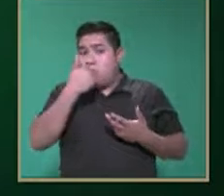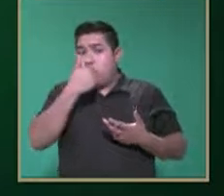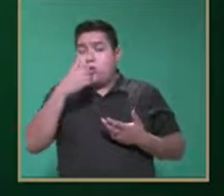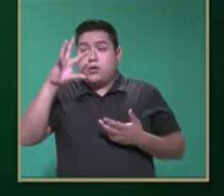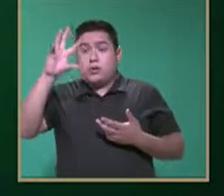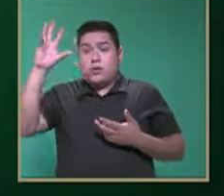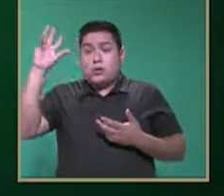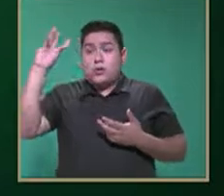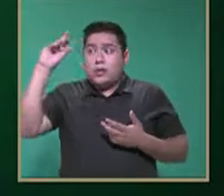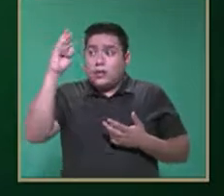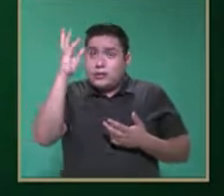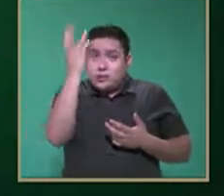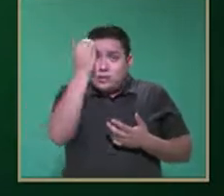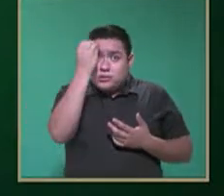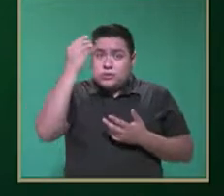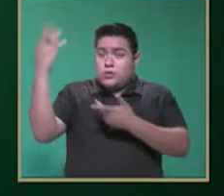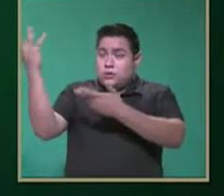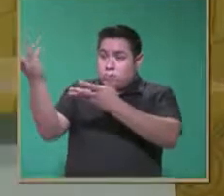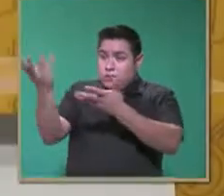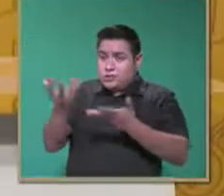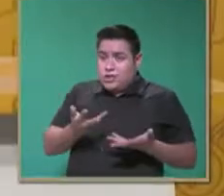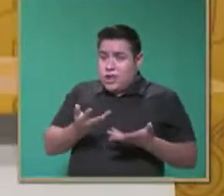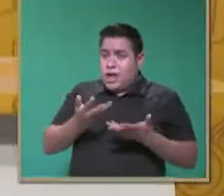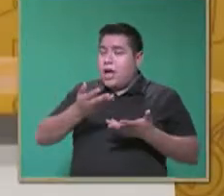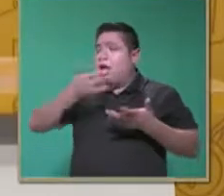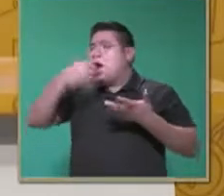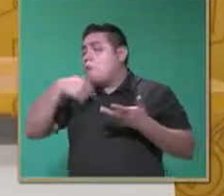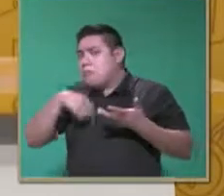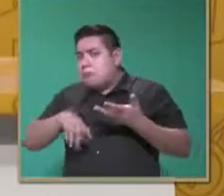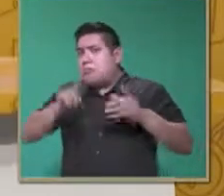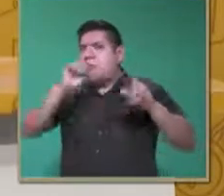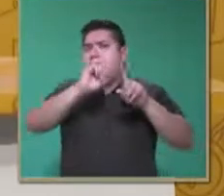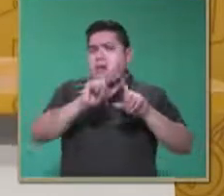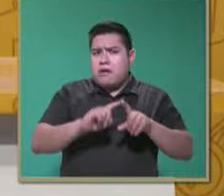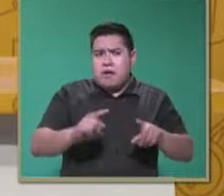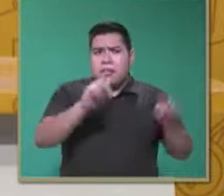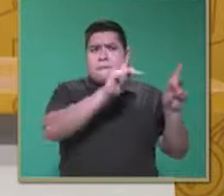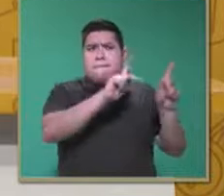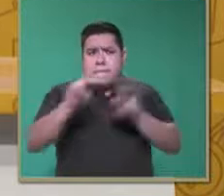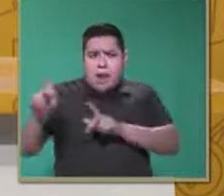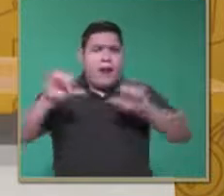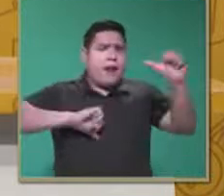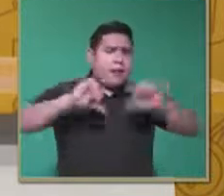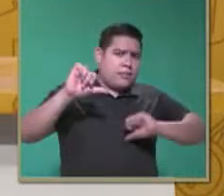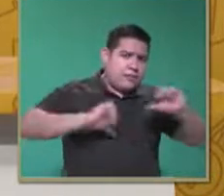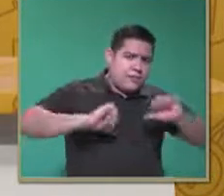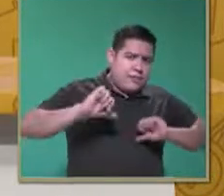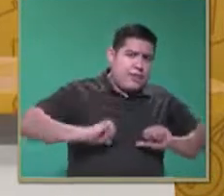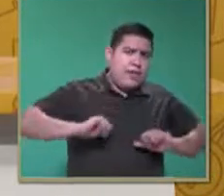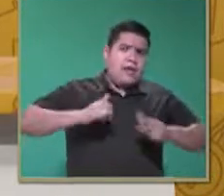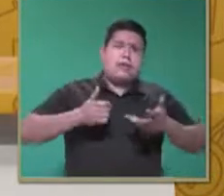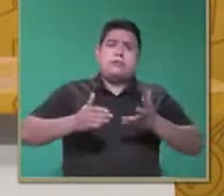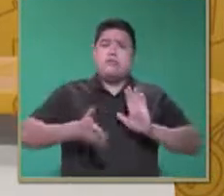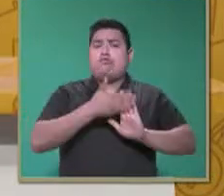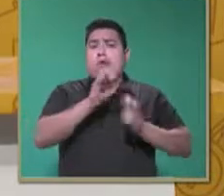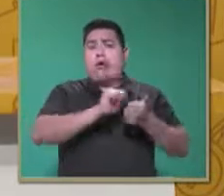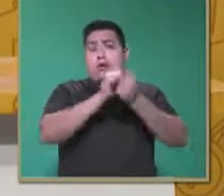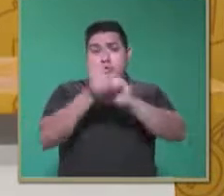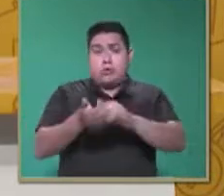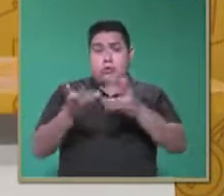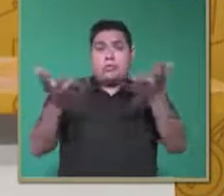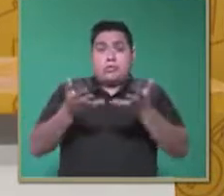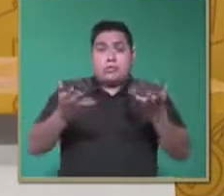con TEA, tenemos que contemplar estas adecuaciones y estas habilidades que tenemos que buscar en ellos.